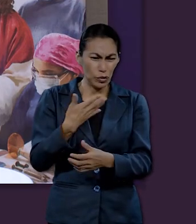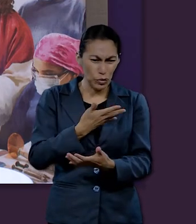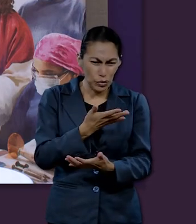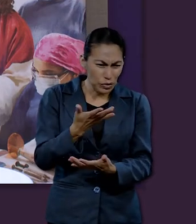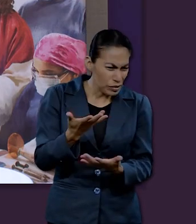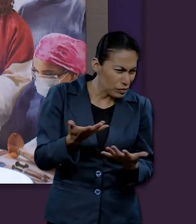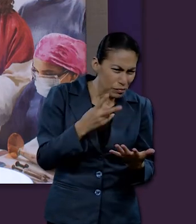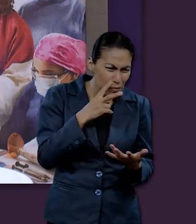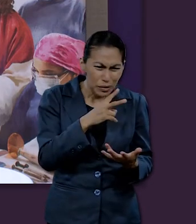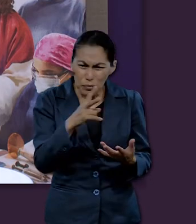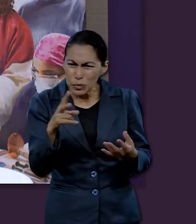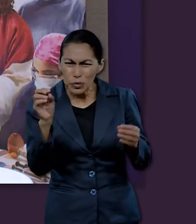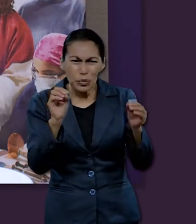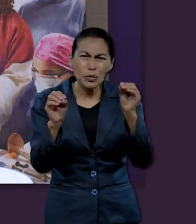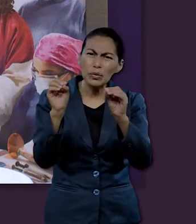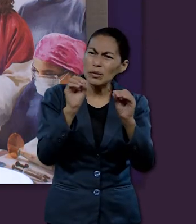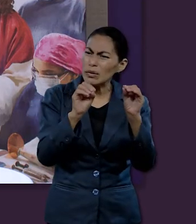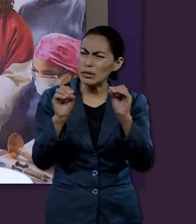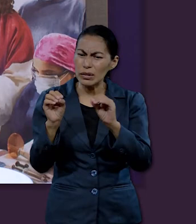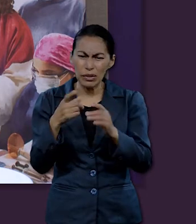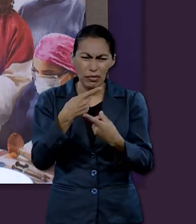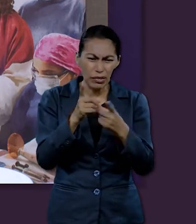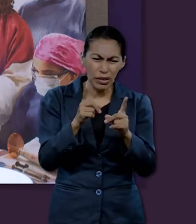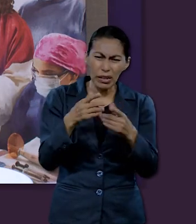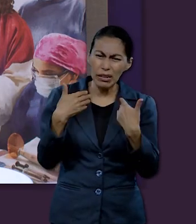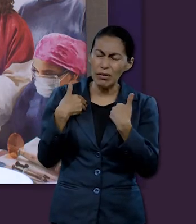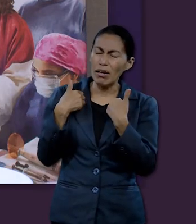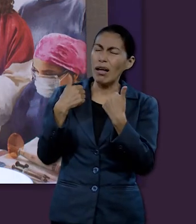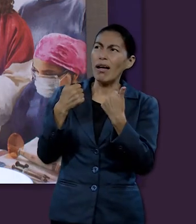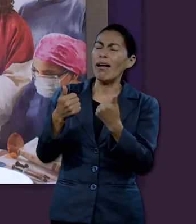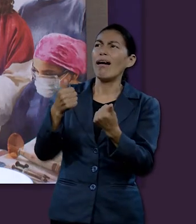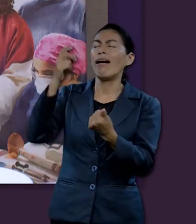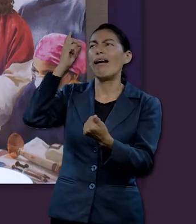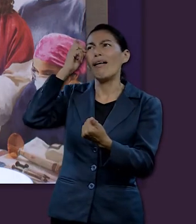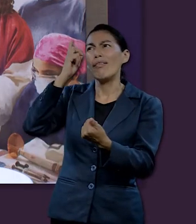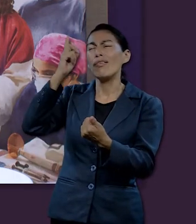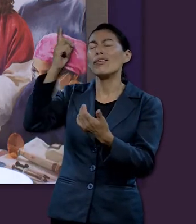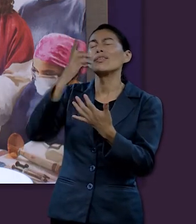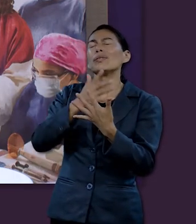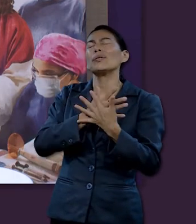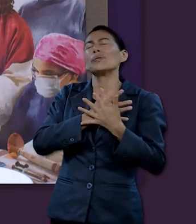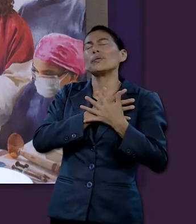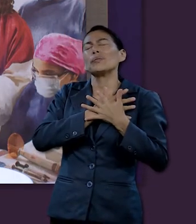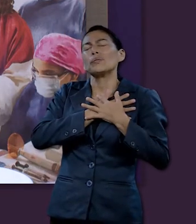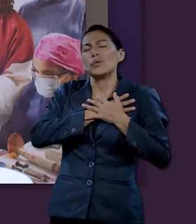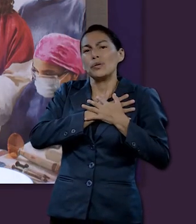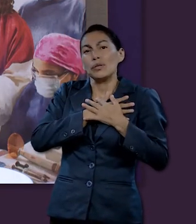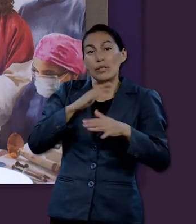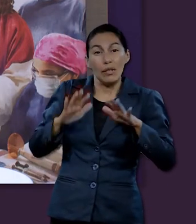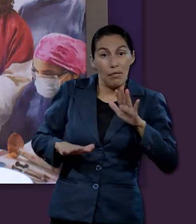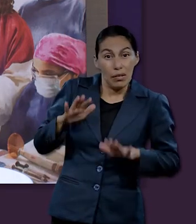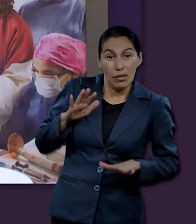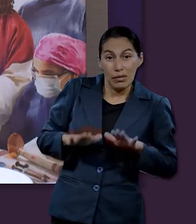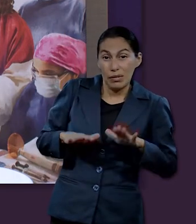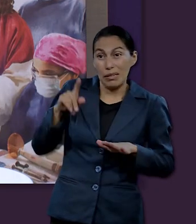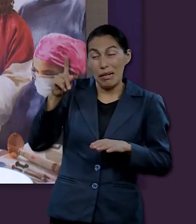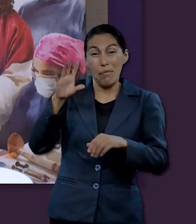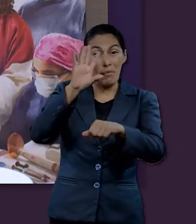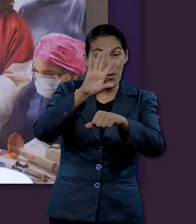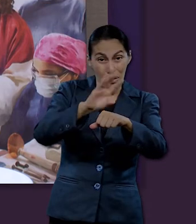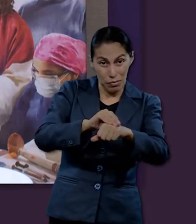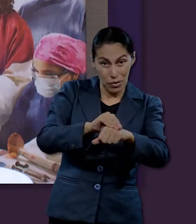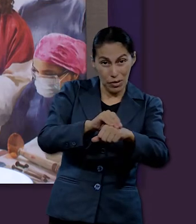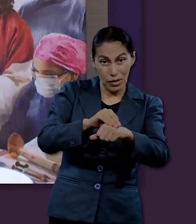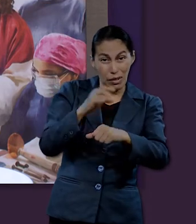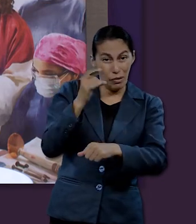intervenir y en algunos casos permitir el dolor y el sufrimiento con tal de que nosotros podamos enmendar nuestro caminar